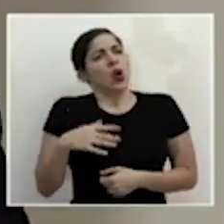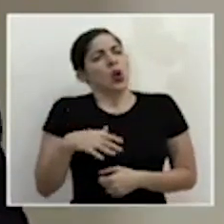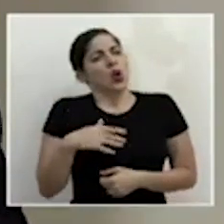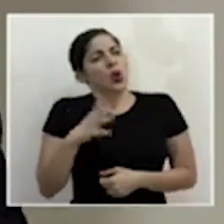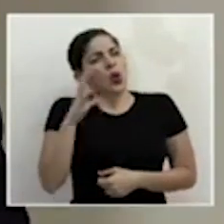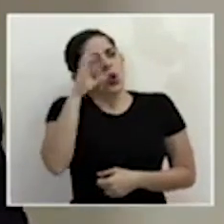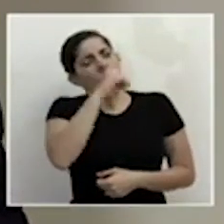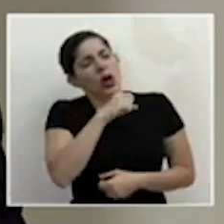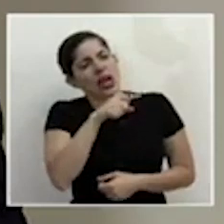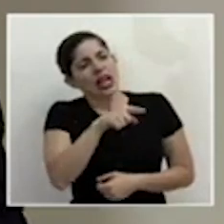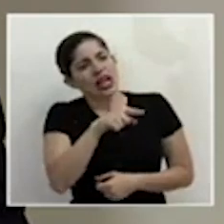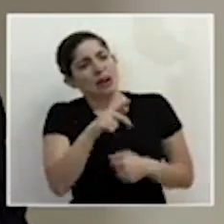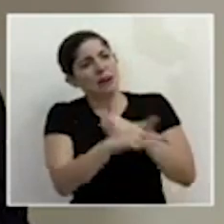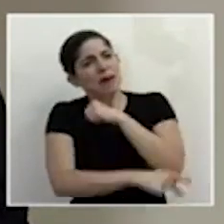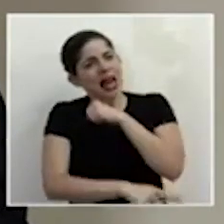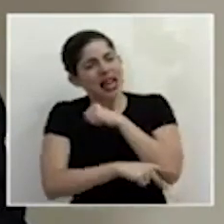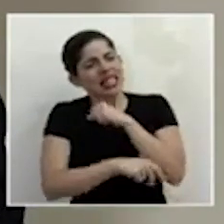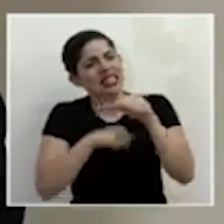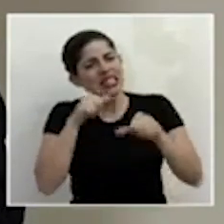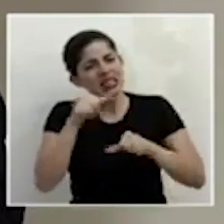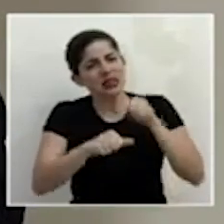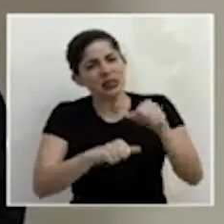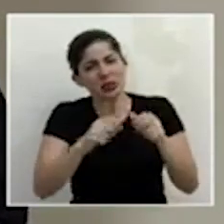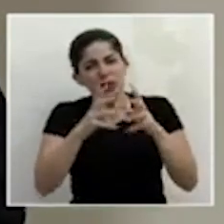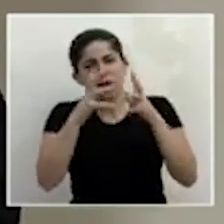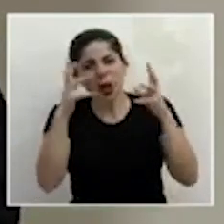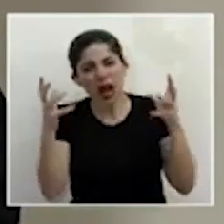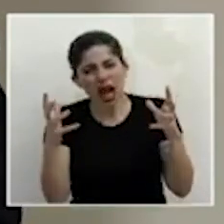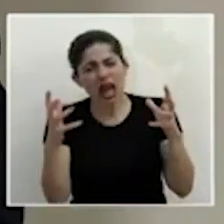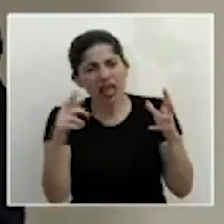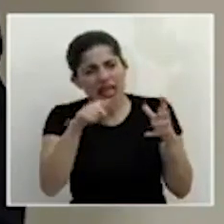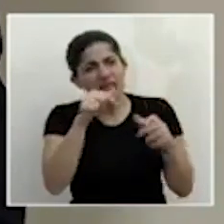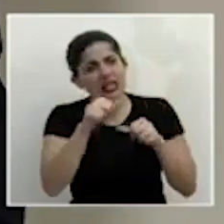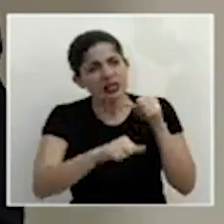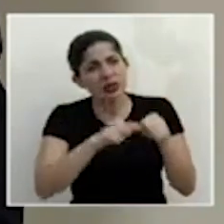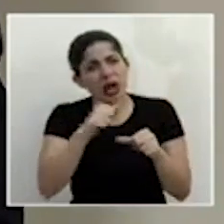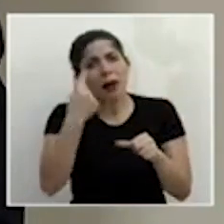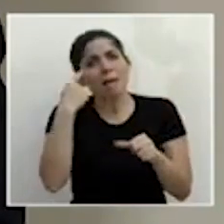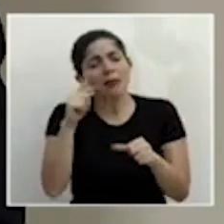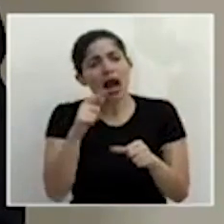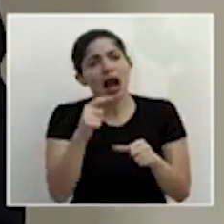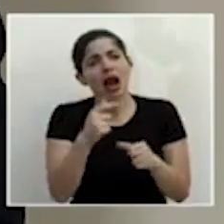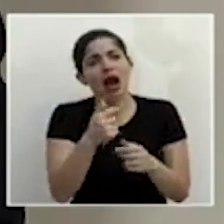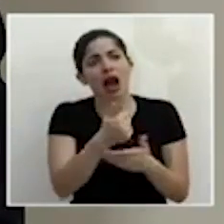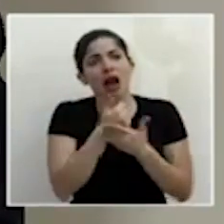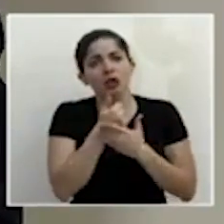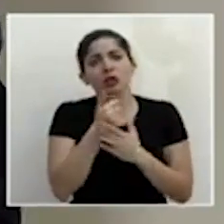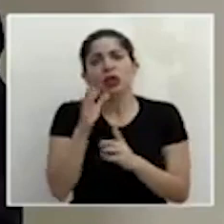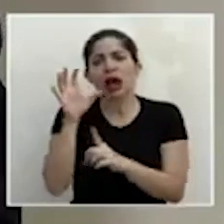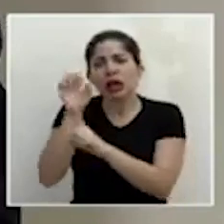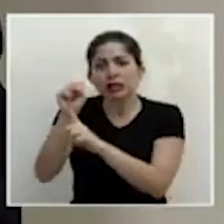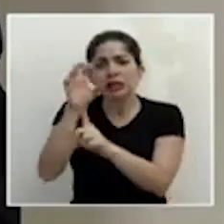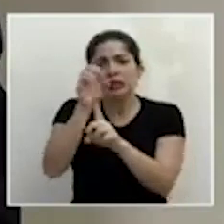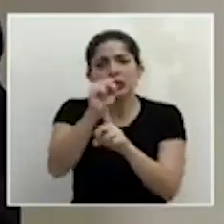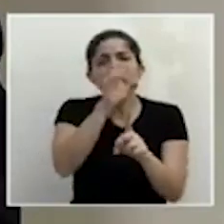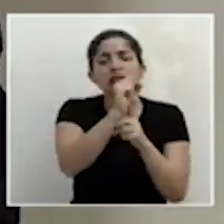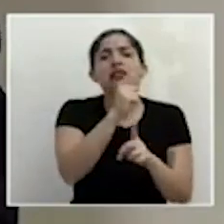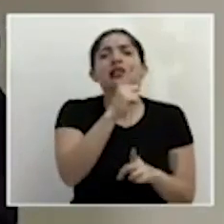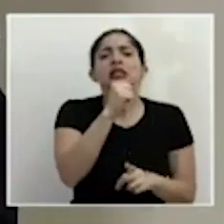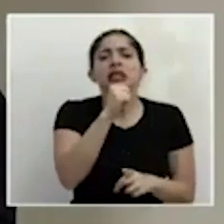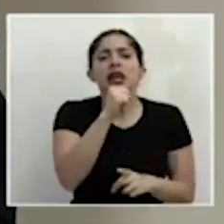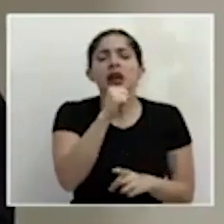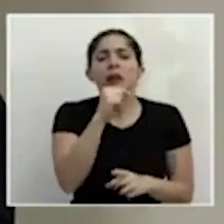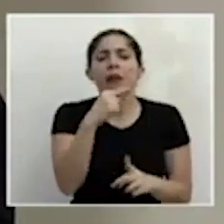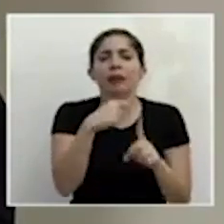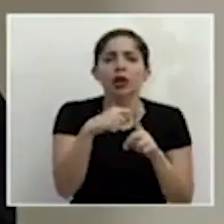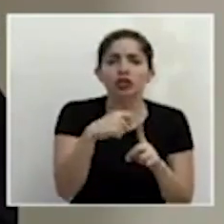que hacemos como país para identificar todas esas personas que salen positivas, que